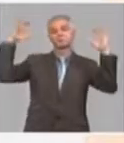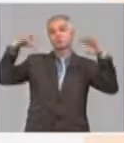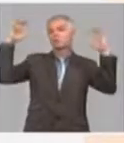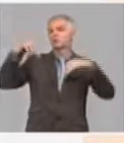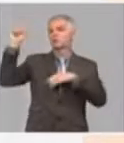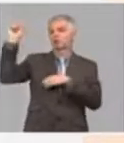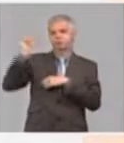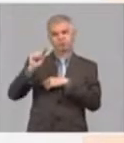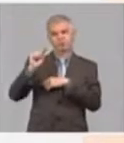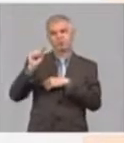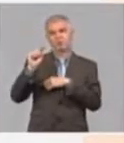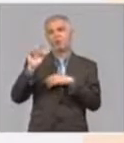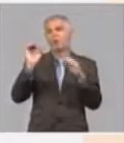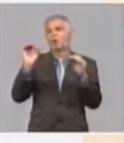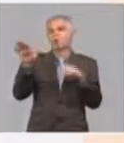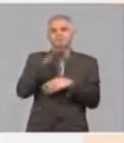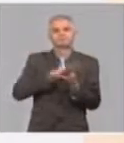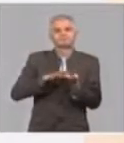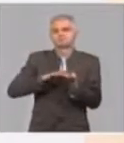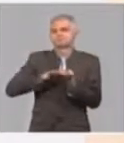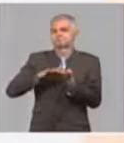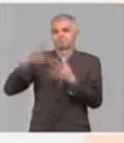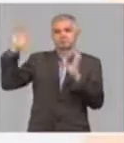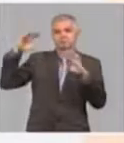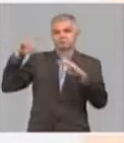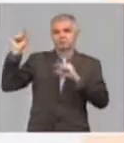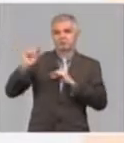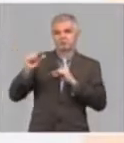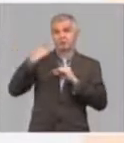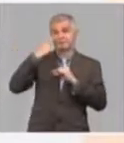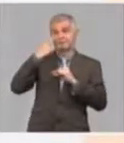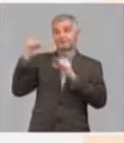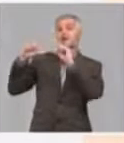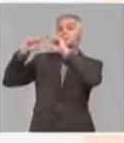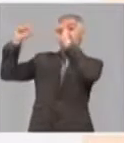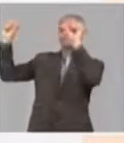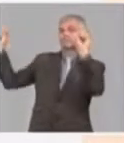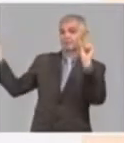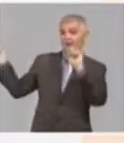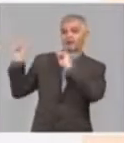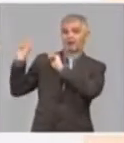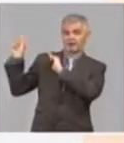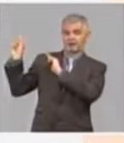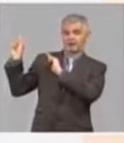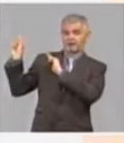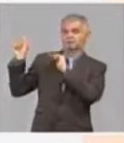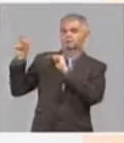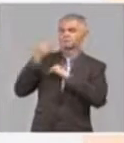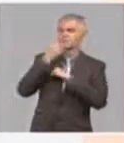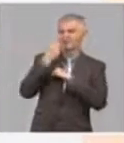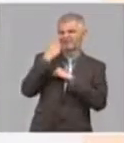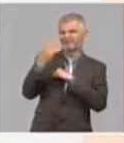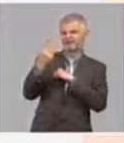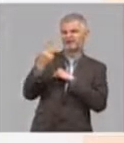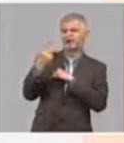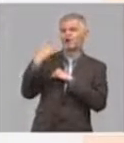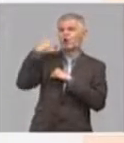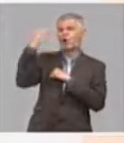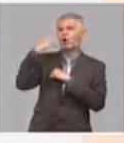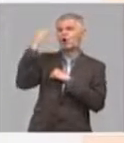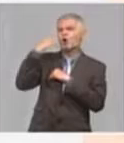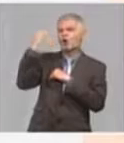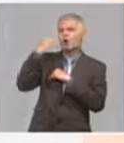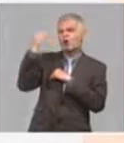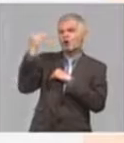traje un mapa que los televidentes están observando, donde se puede, con los colores, fíjense, los